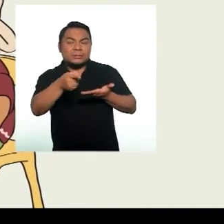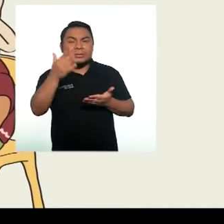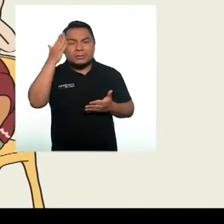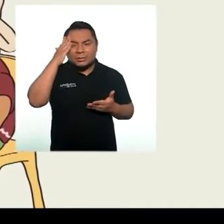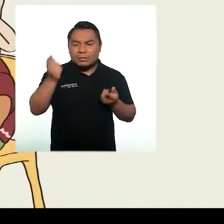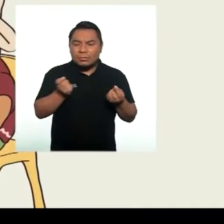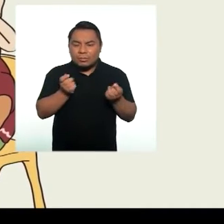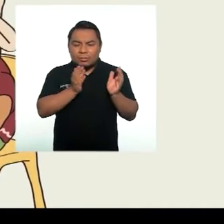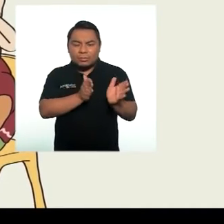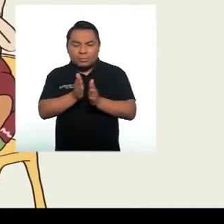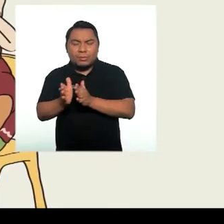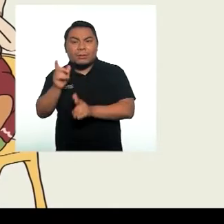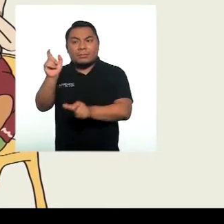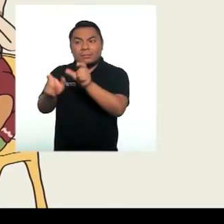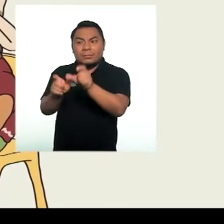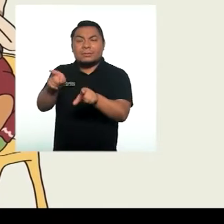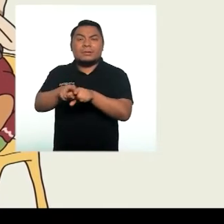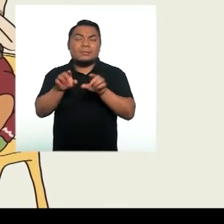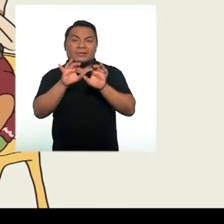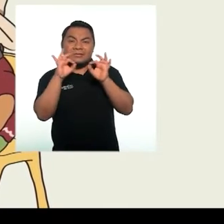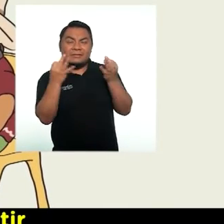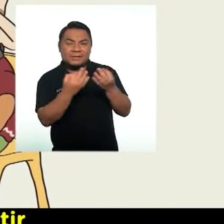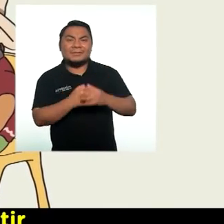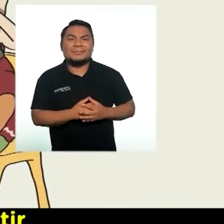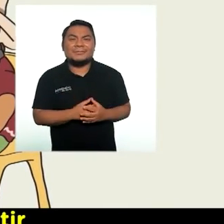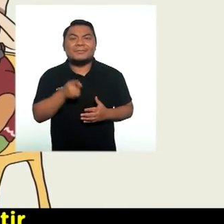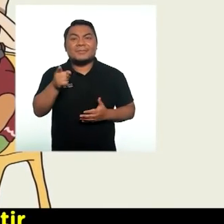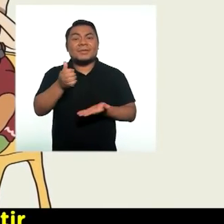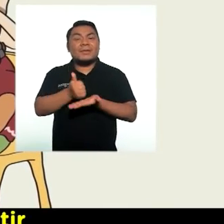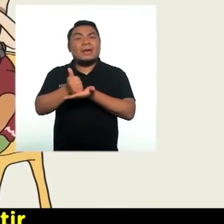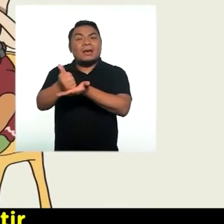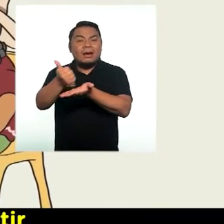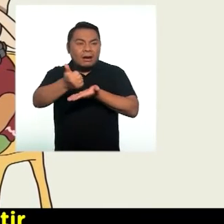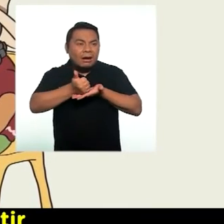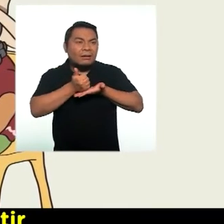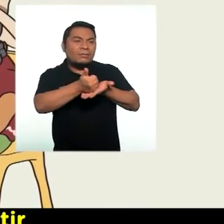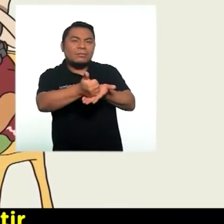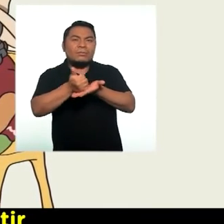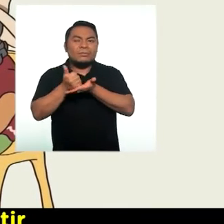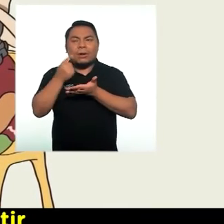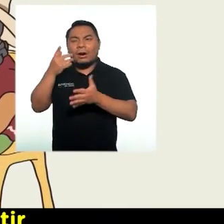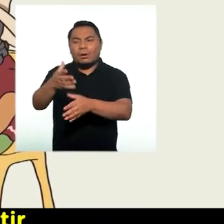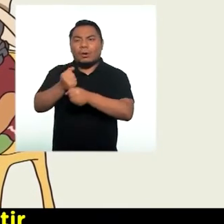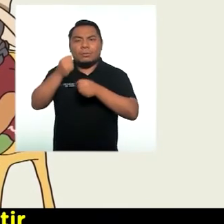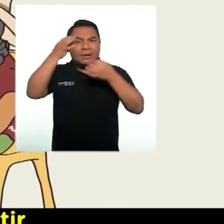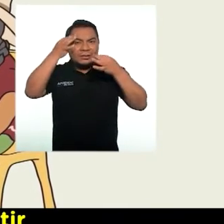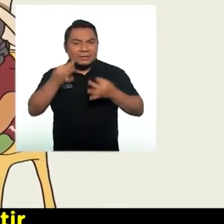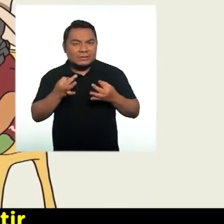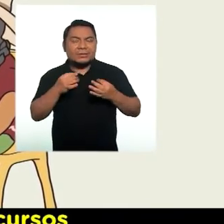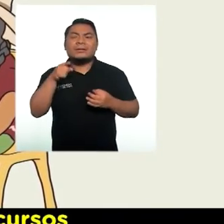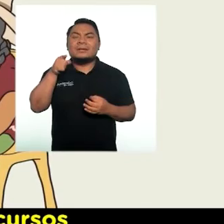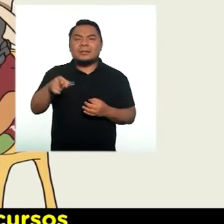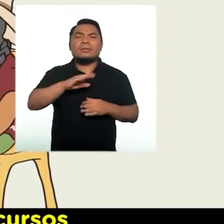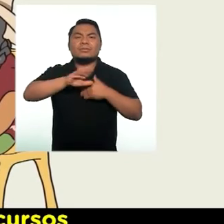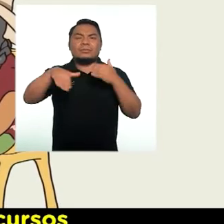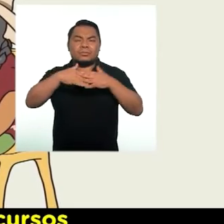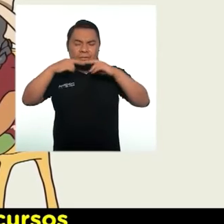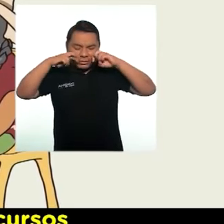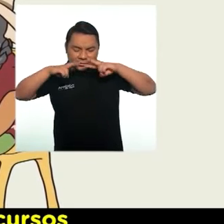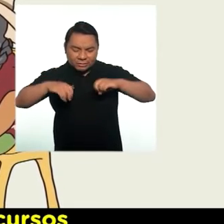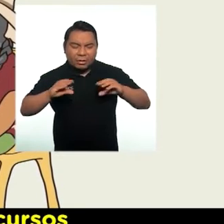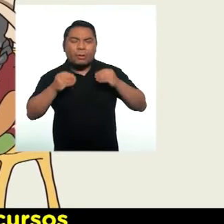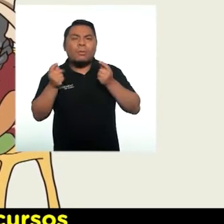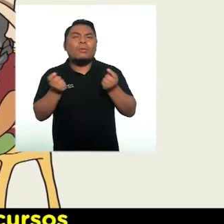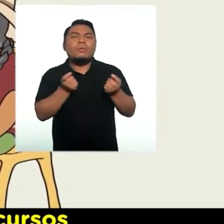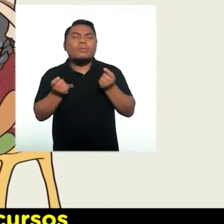administrar recursos tanto personales como familiares y ayudarnos a tomar decisiones y partir de un análisis